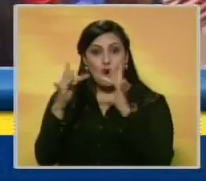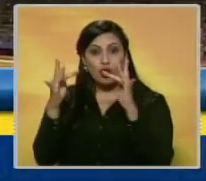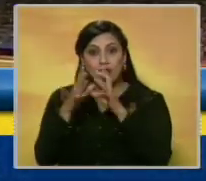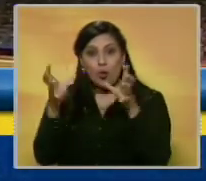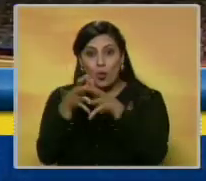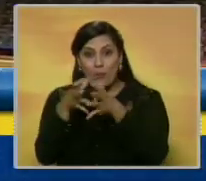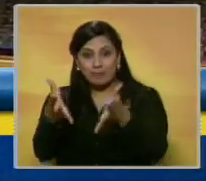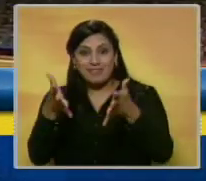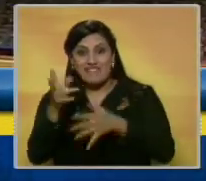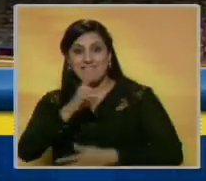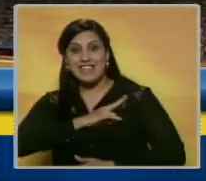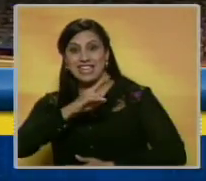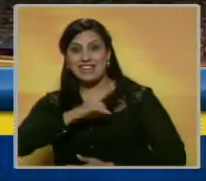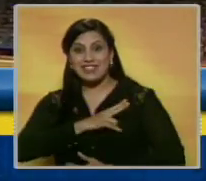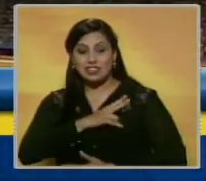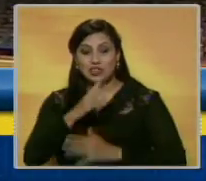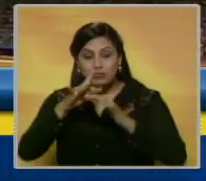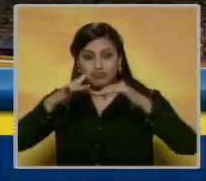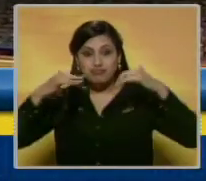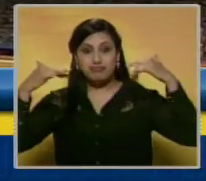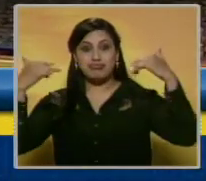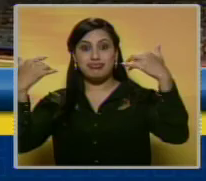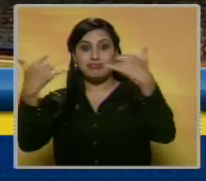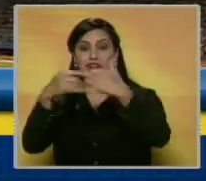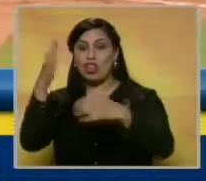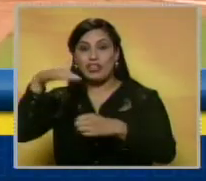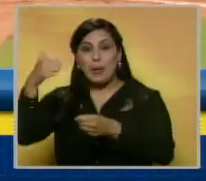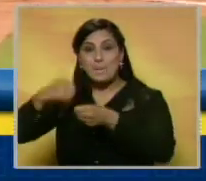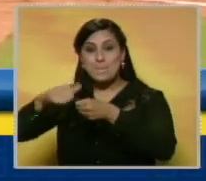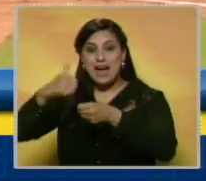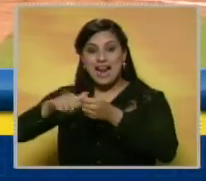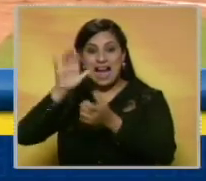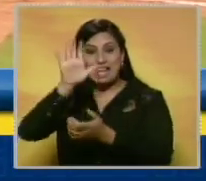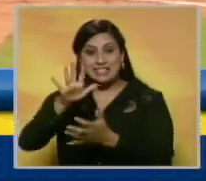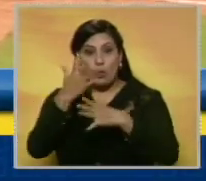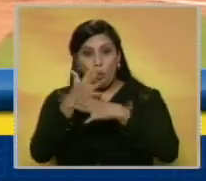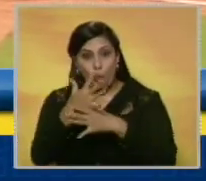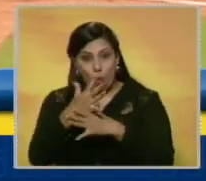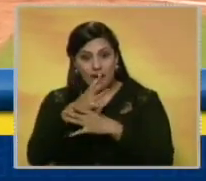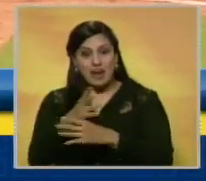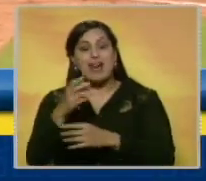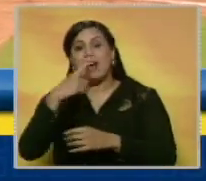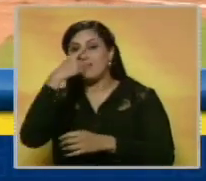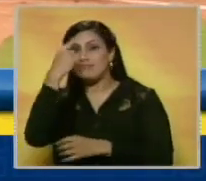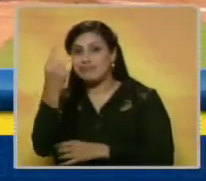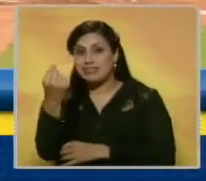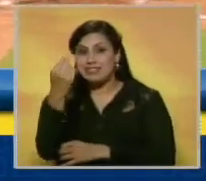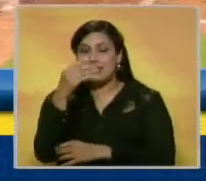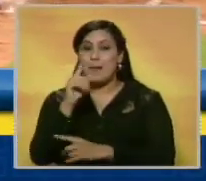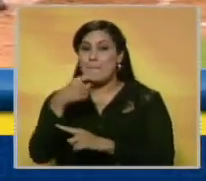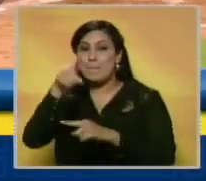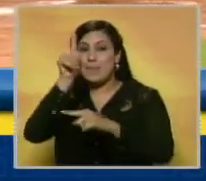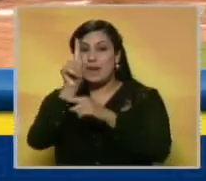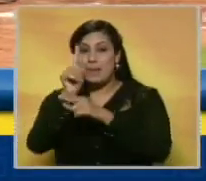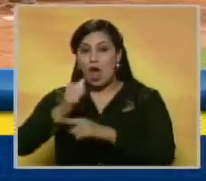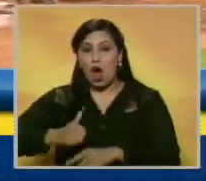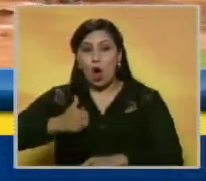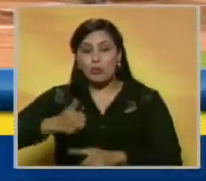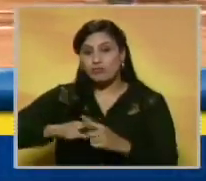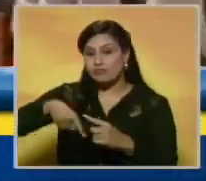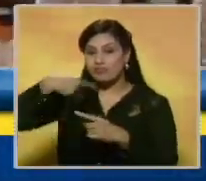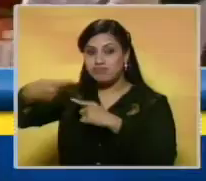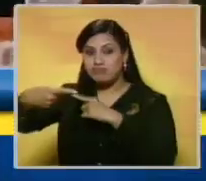equipo campeón de Benevisión. El estadio Luis Aparicio el Grande de Maracaibo fue la sede de este juego, en el que Cardenales anotó en su primera oportunidad